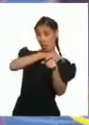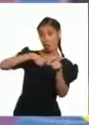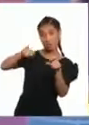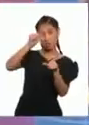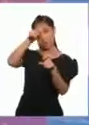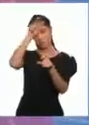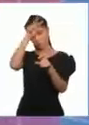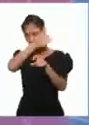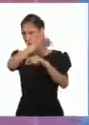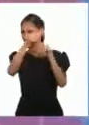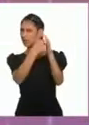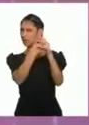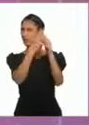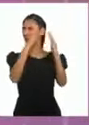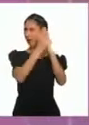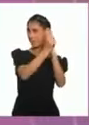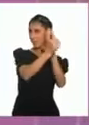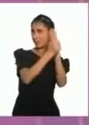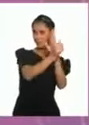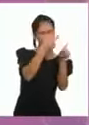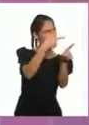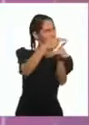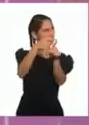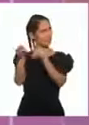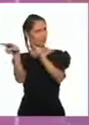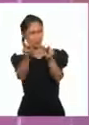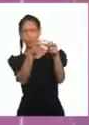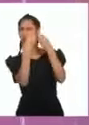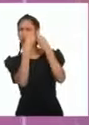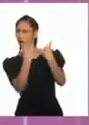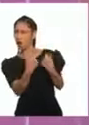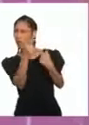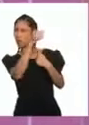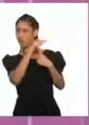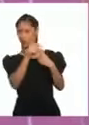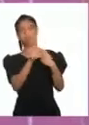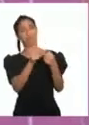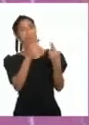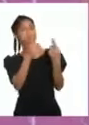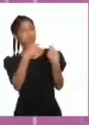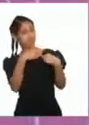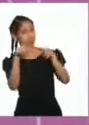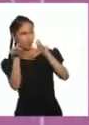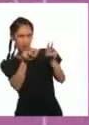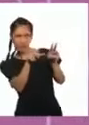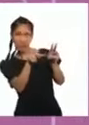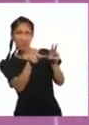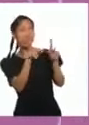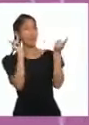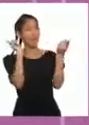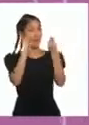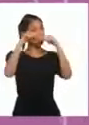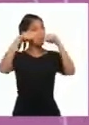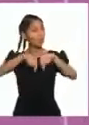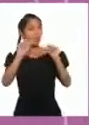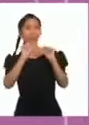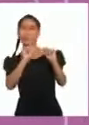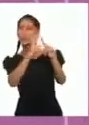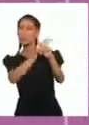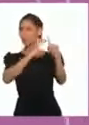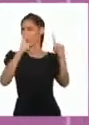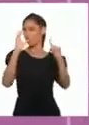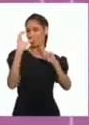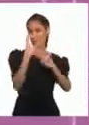rol muy importante en la preservación de nuestra cultura, la expresión de nuestras maneras de